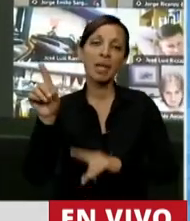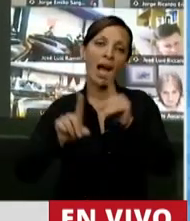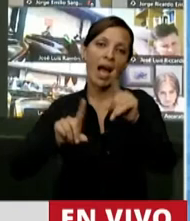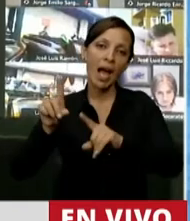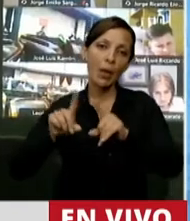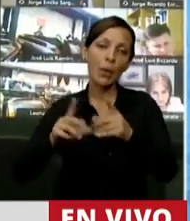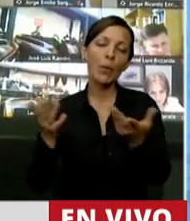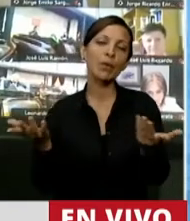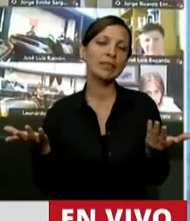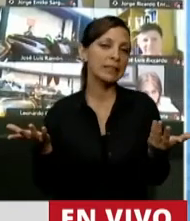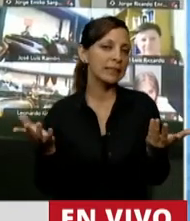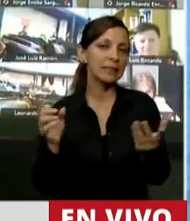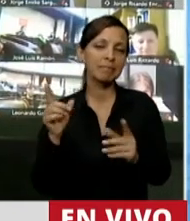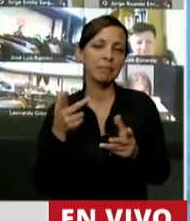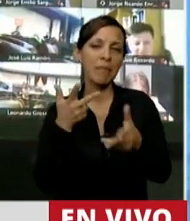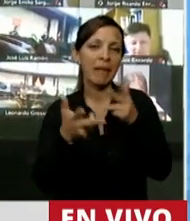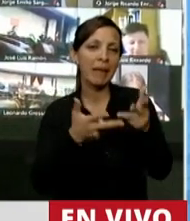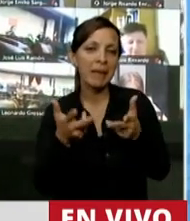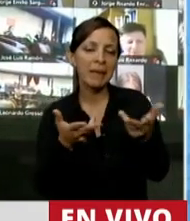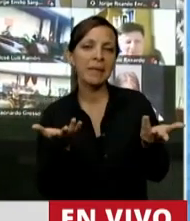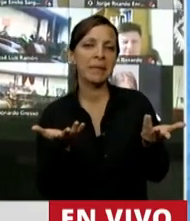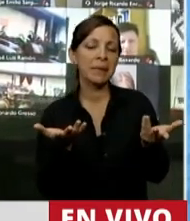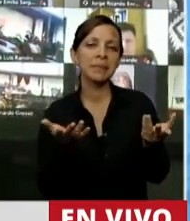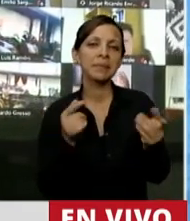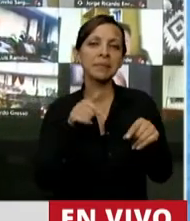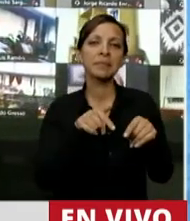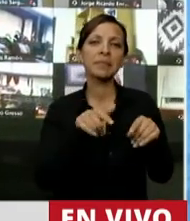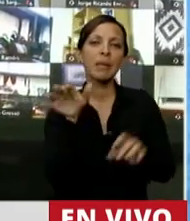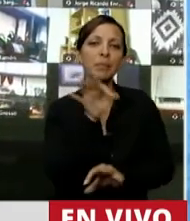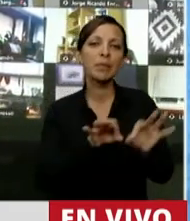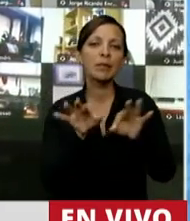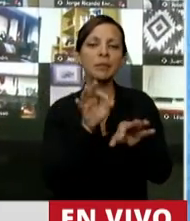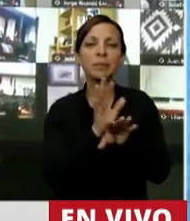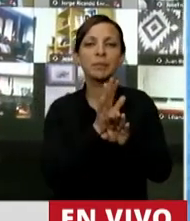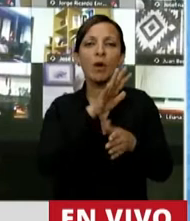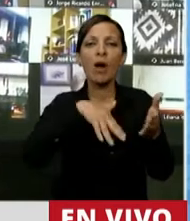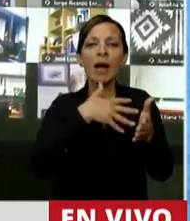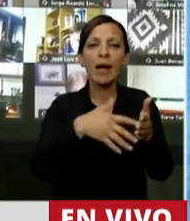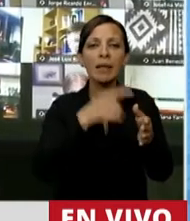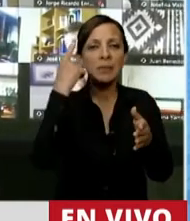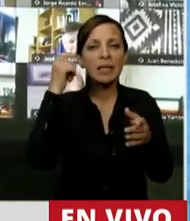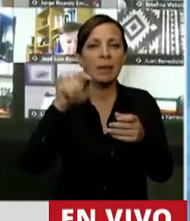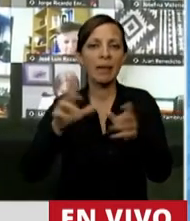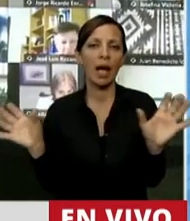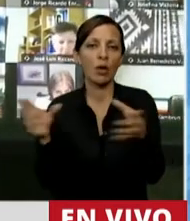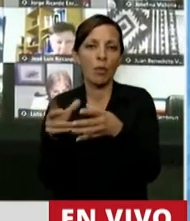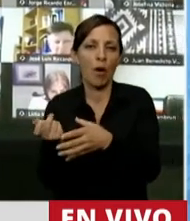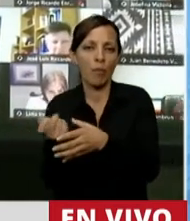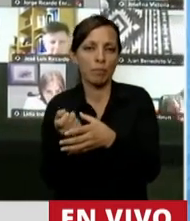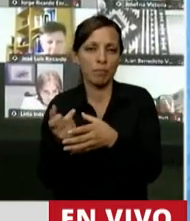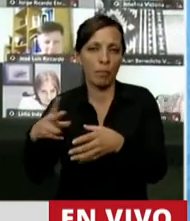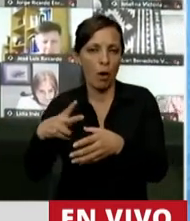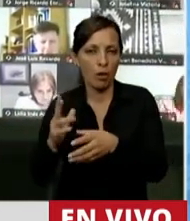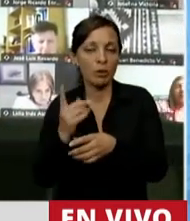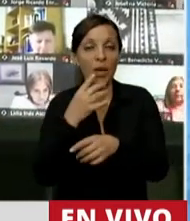algunos a lo mejor plantean que se trata de una agenda pensada para la tribuna y la verdad que